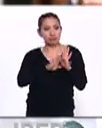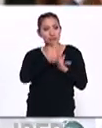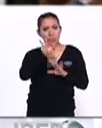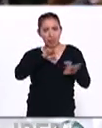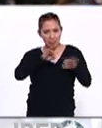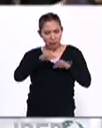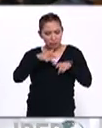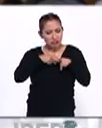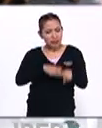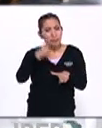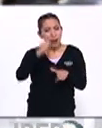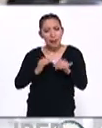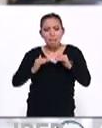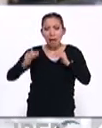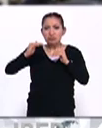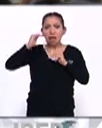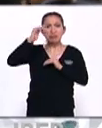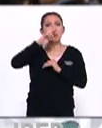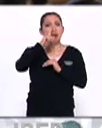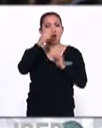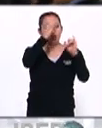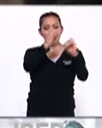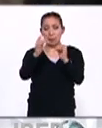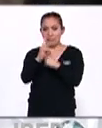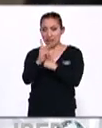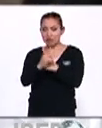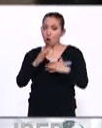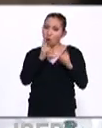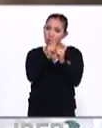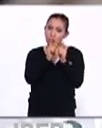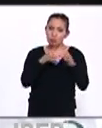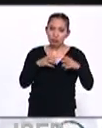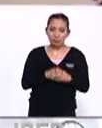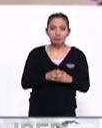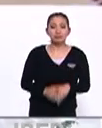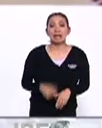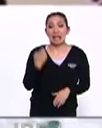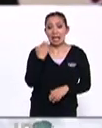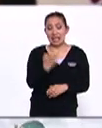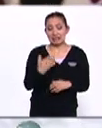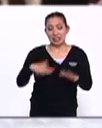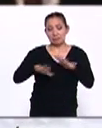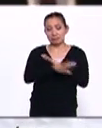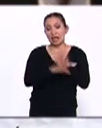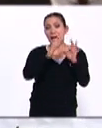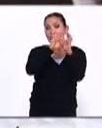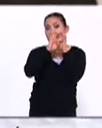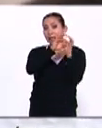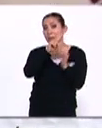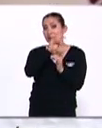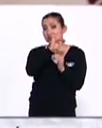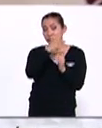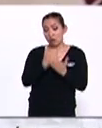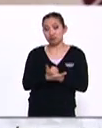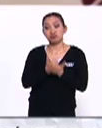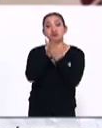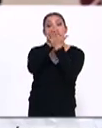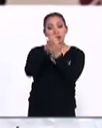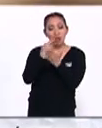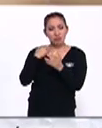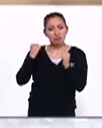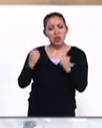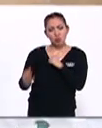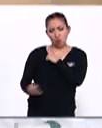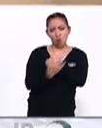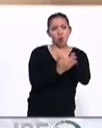seguir trabajando para seguir creciendo individualmente y colectivamente. Esta plataforma que se llama Alianza del Pacífico es una plataforma que da